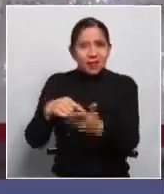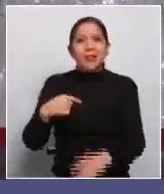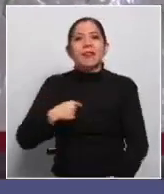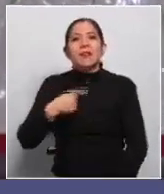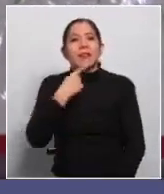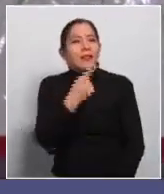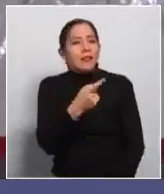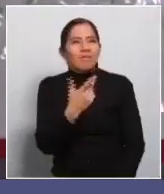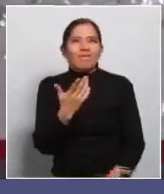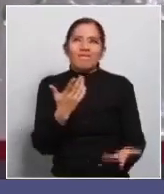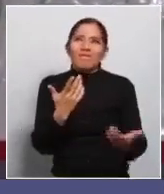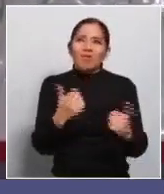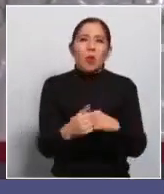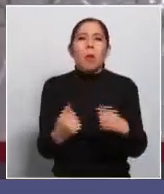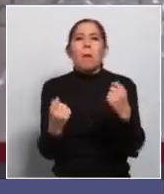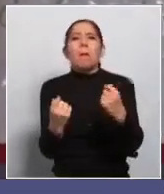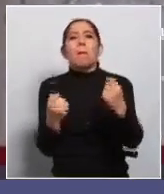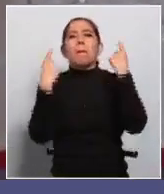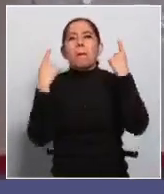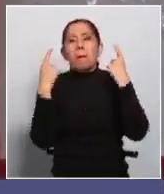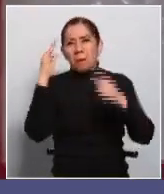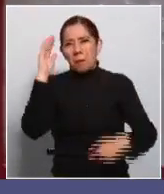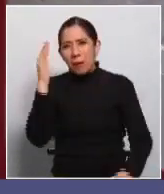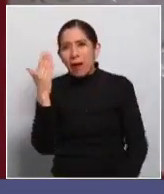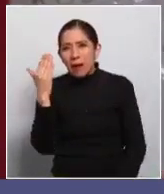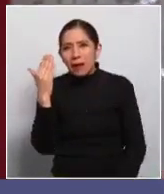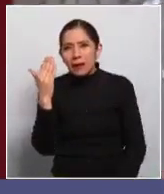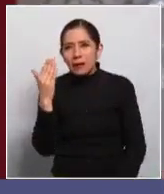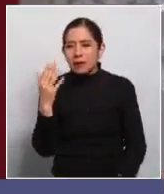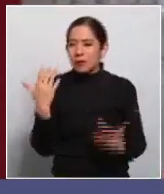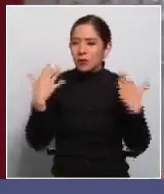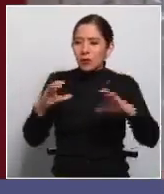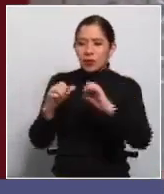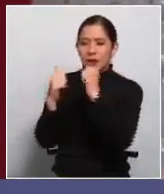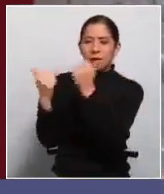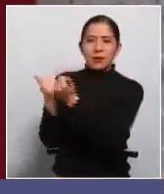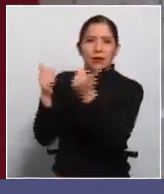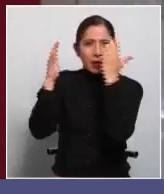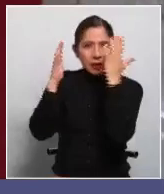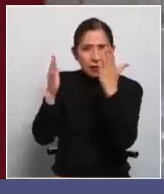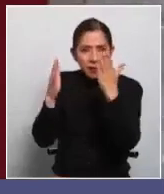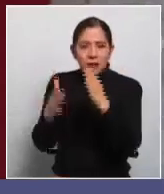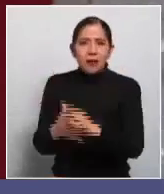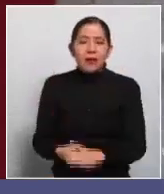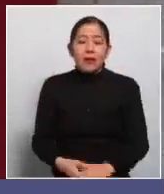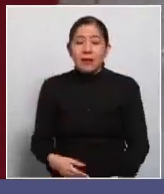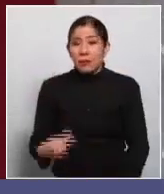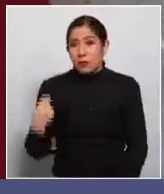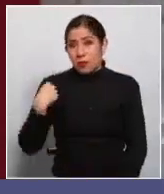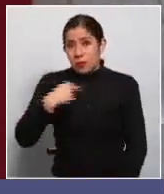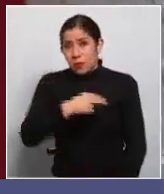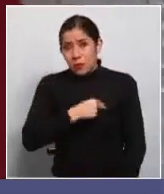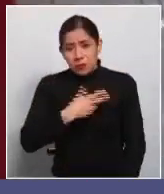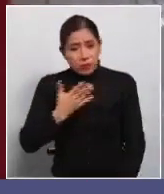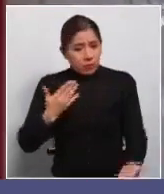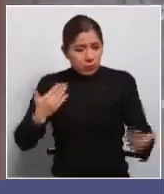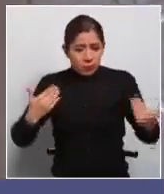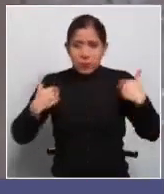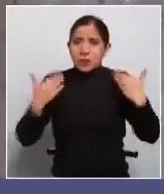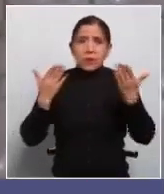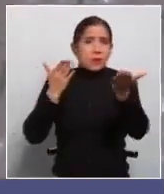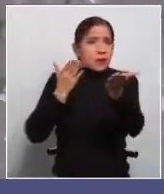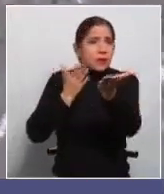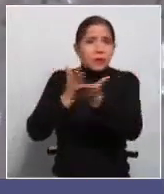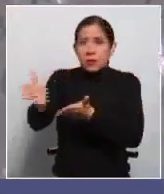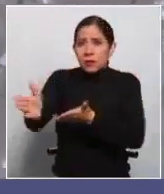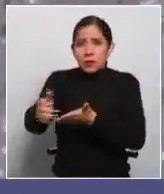negligencia o no querer atender al Sindicato Municipal. Pero nosotros estamos con todo el derecho de